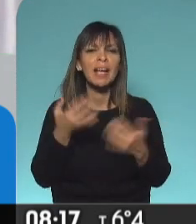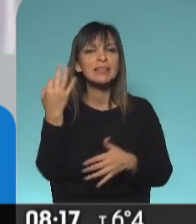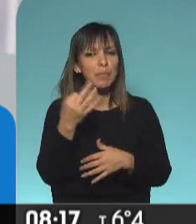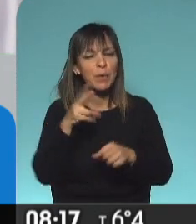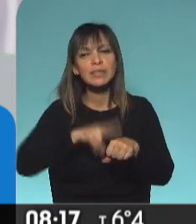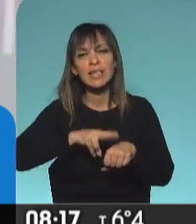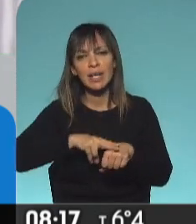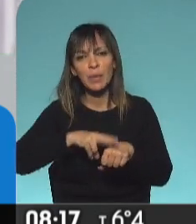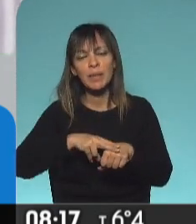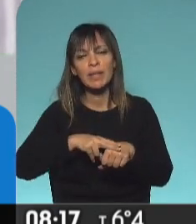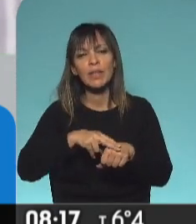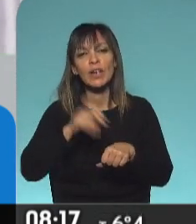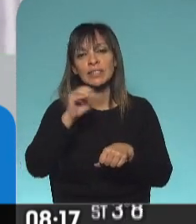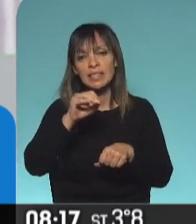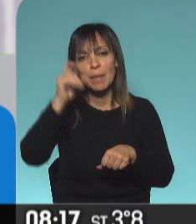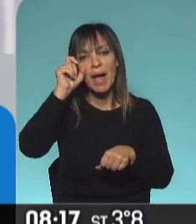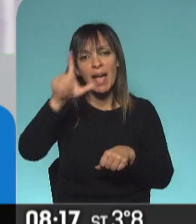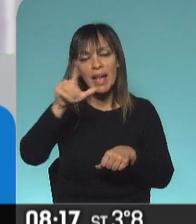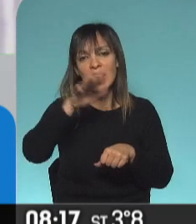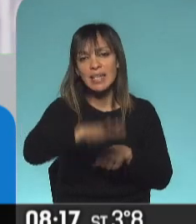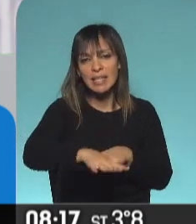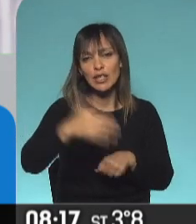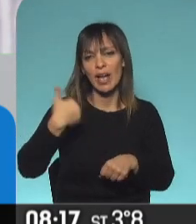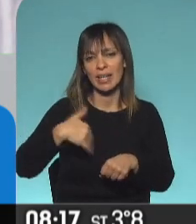les recuerdo el niño argentino de Mauricio Cartún en el San Martín.